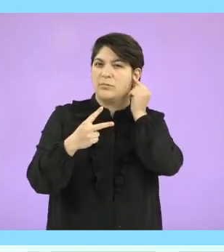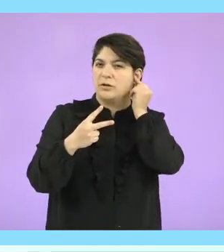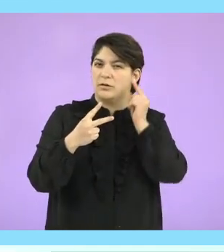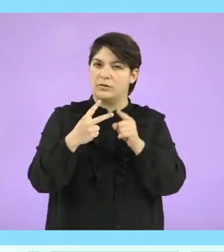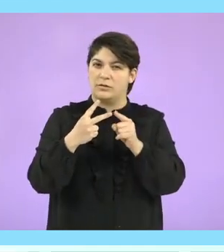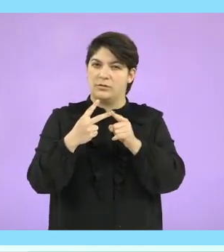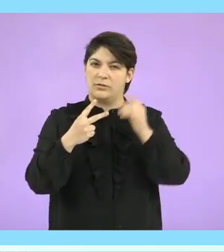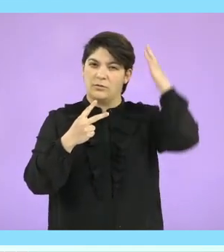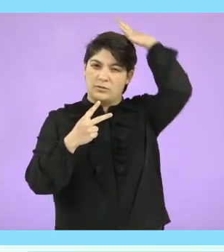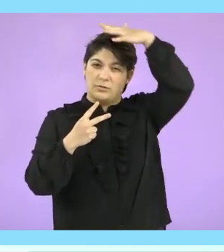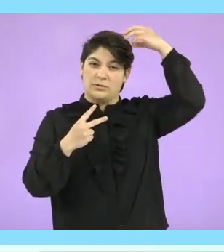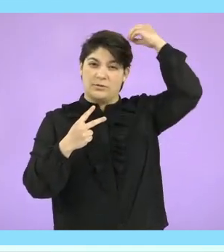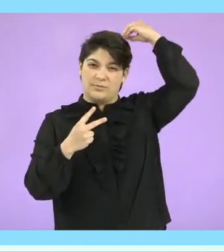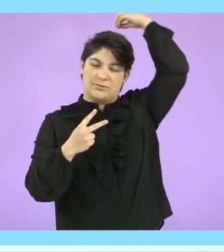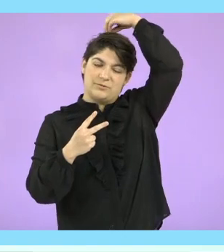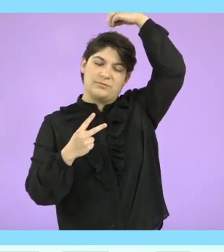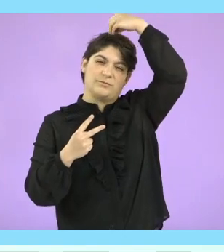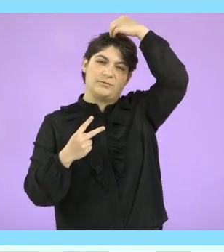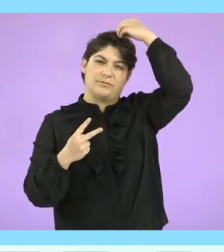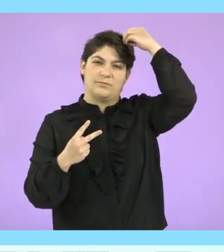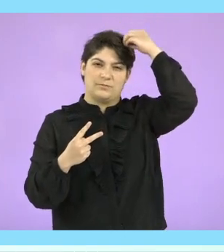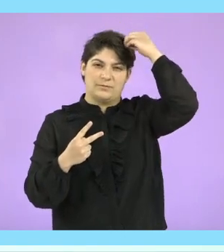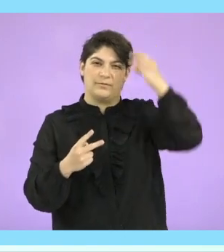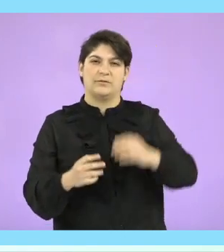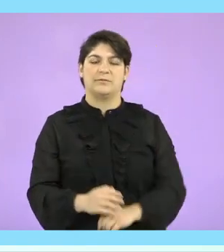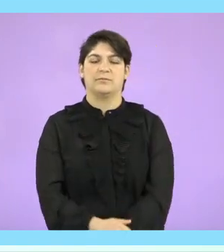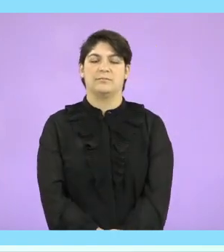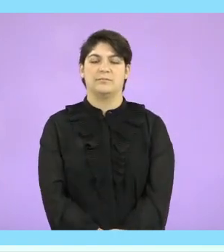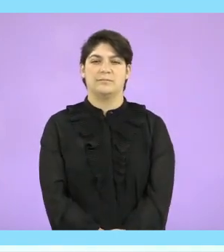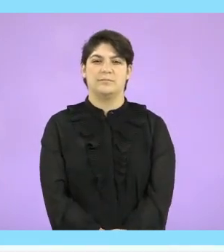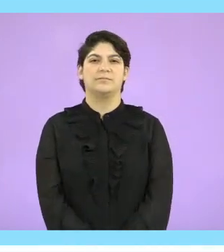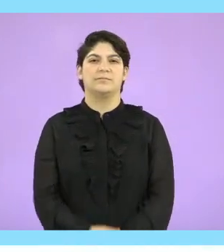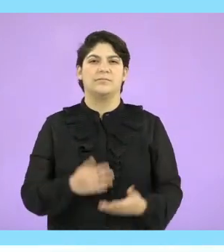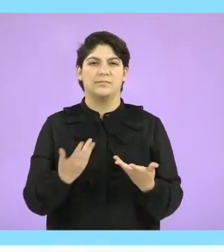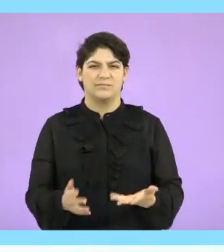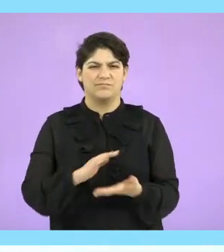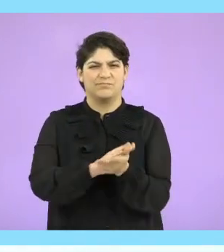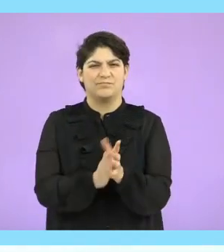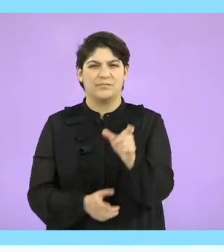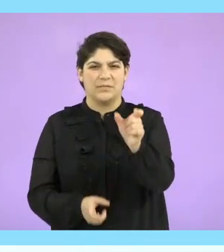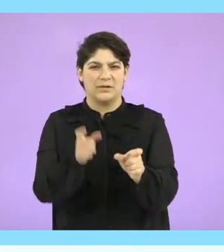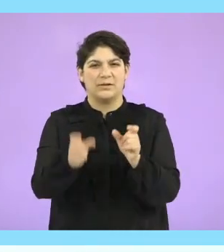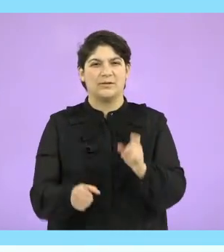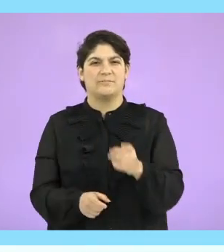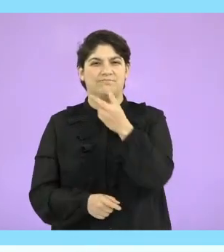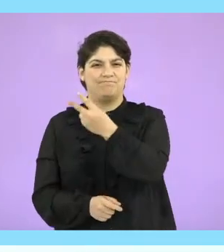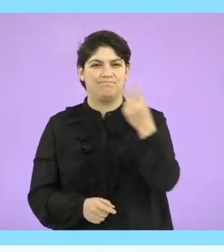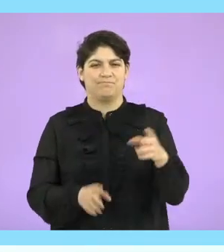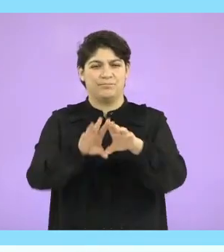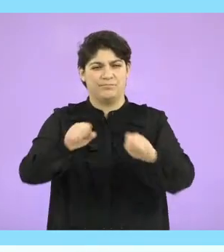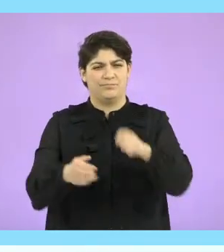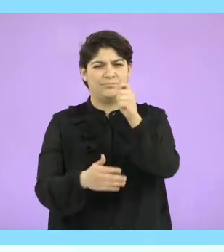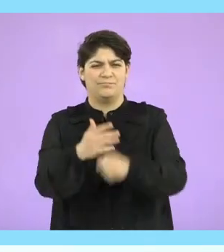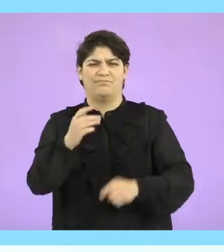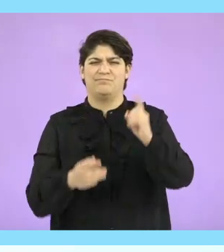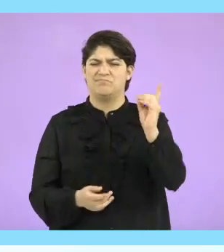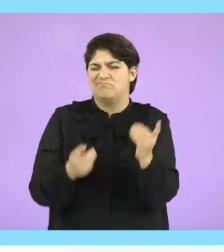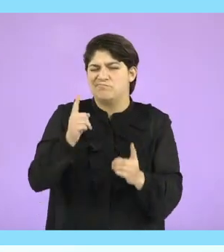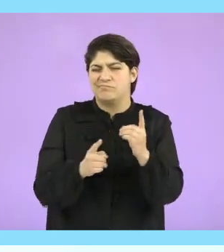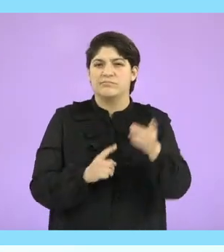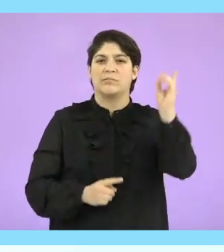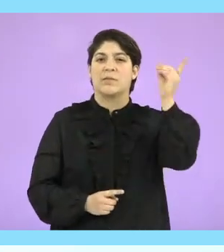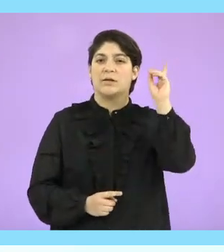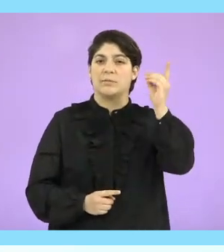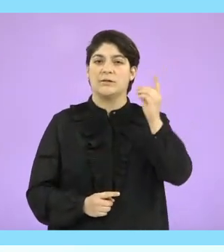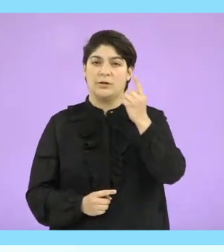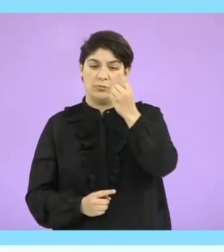ser mujeres y además por ser neurodiversas. De hecho, del total de personas contratadas con